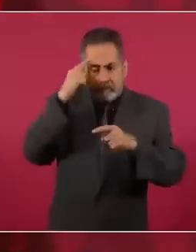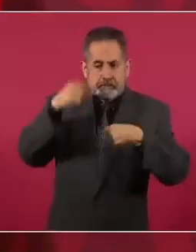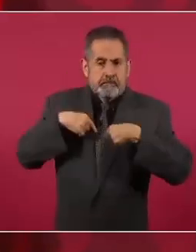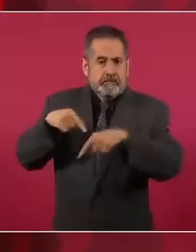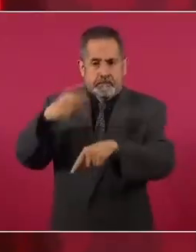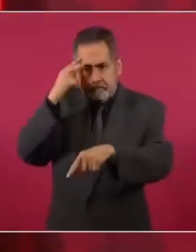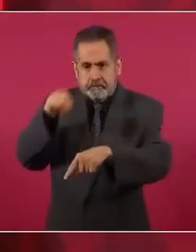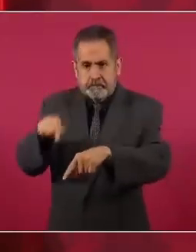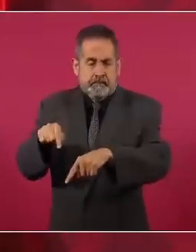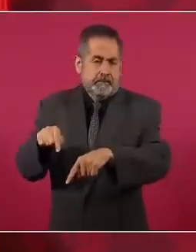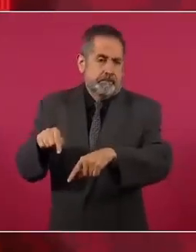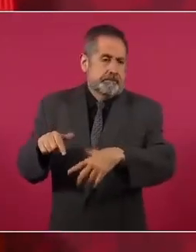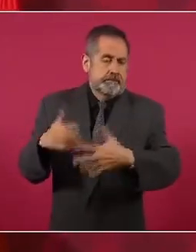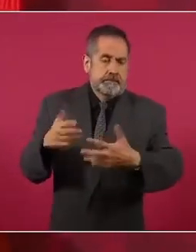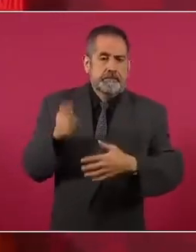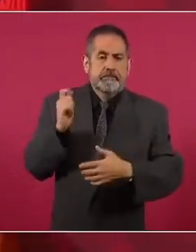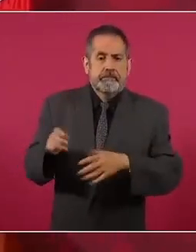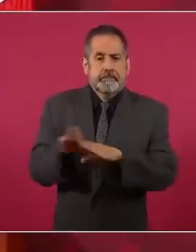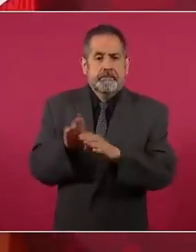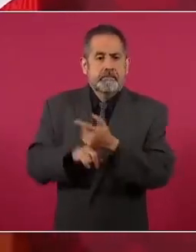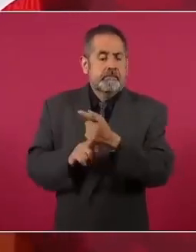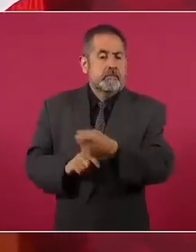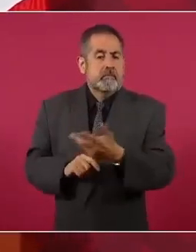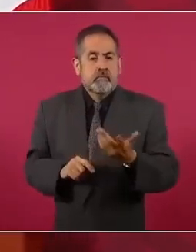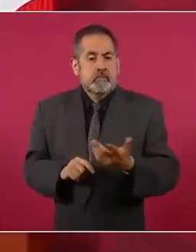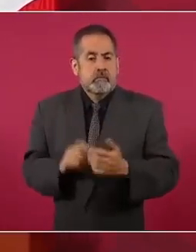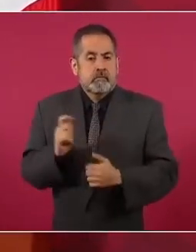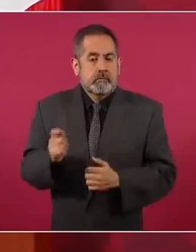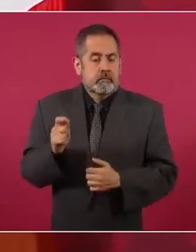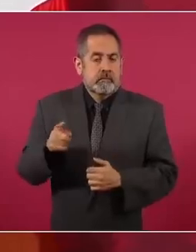también el que